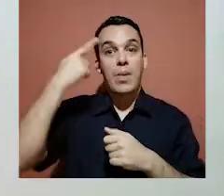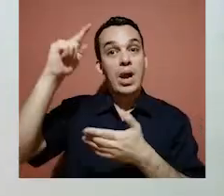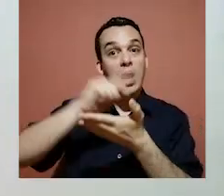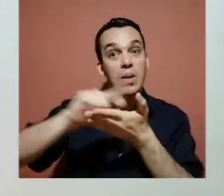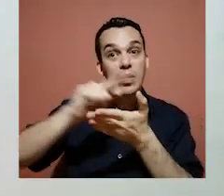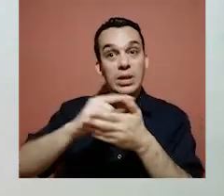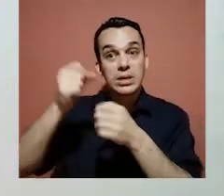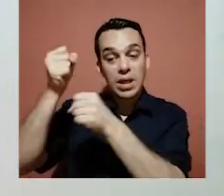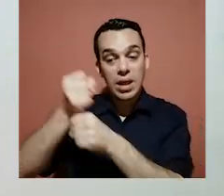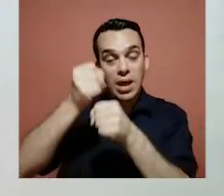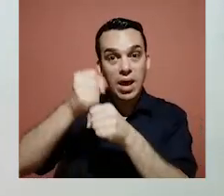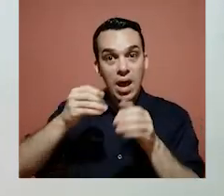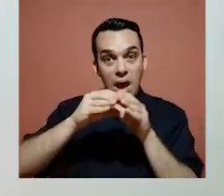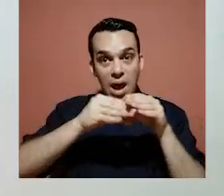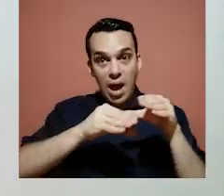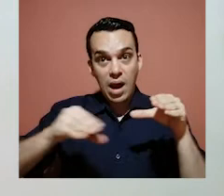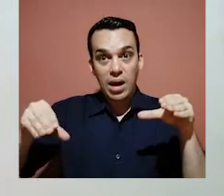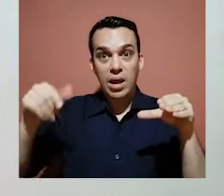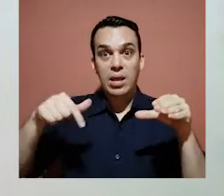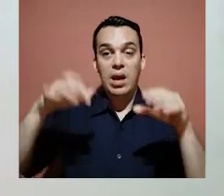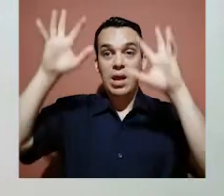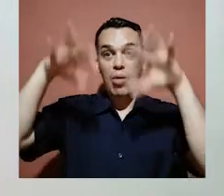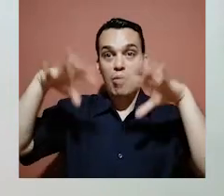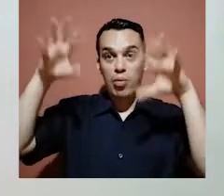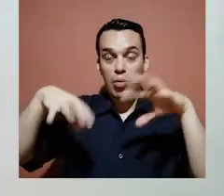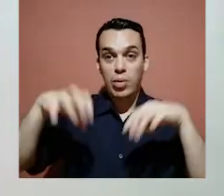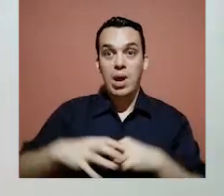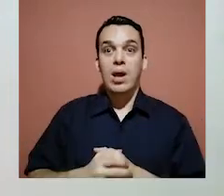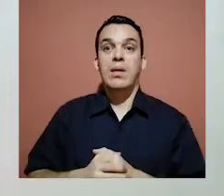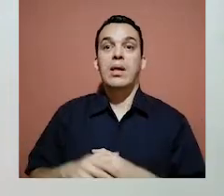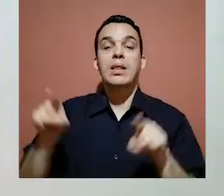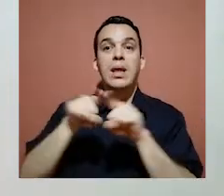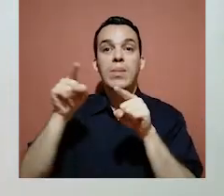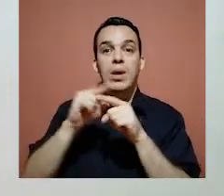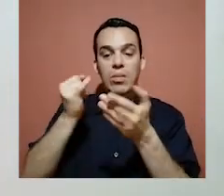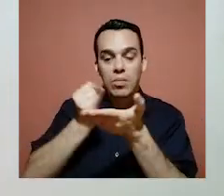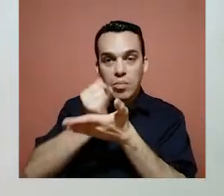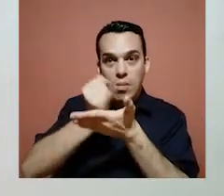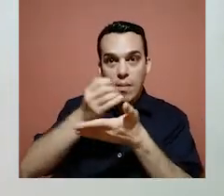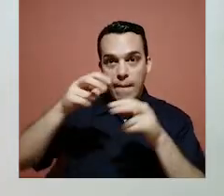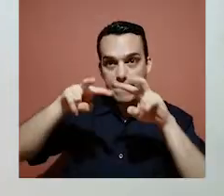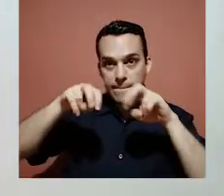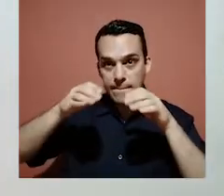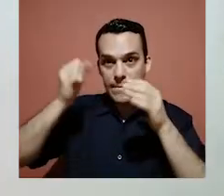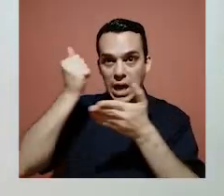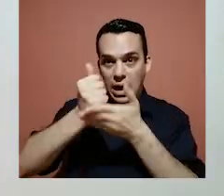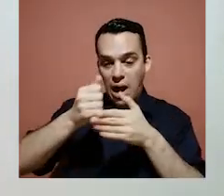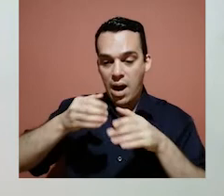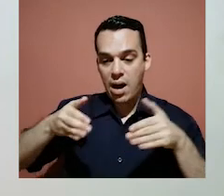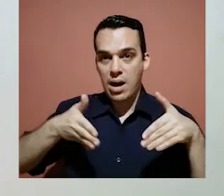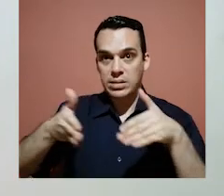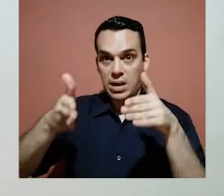para limpiezas de alcantarillado pluvial, bacheo y recarpeteo de las calles cantonales,